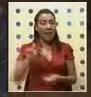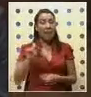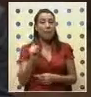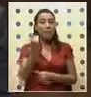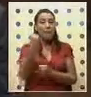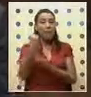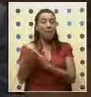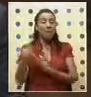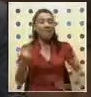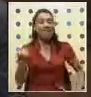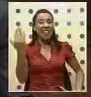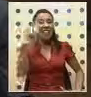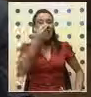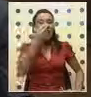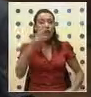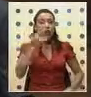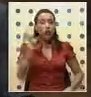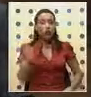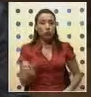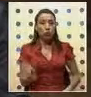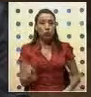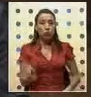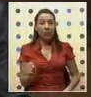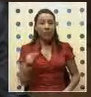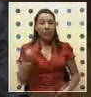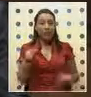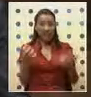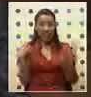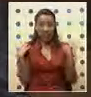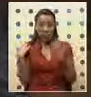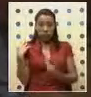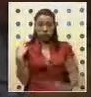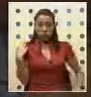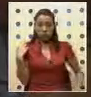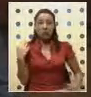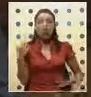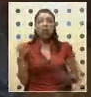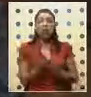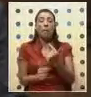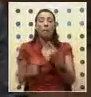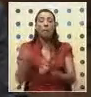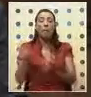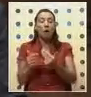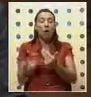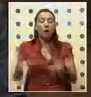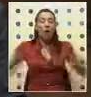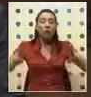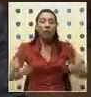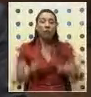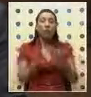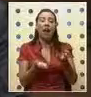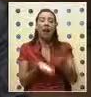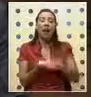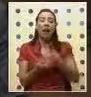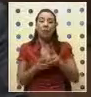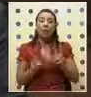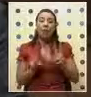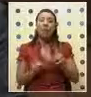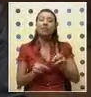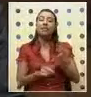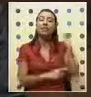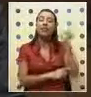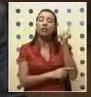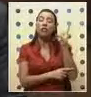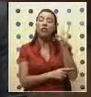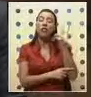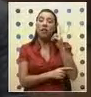el primer presidente negro de Sudáfrica. Desde ese cargo, puso en marcha una política de reconciliación nacional, manteniendo